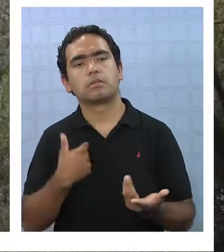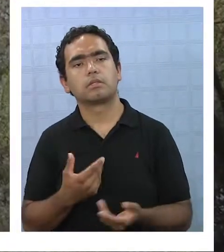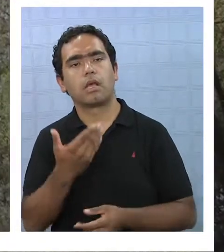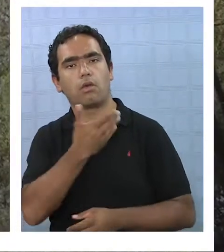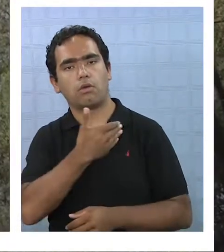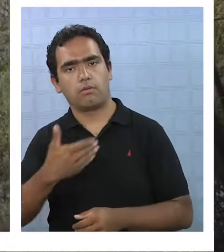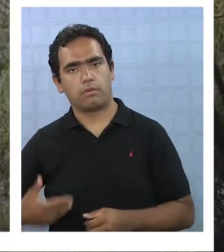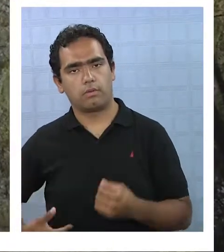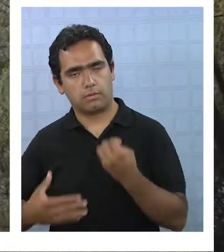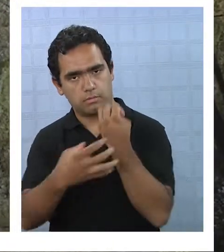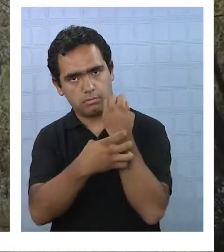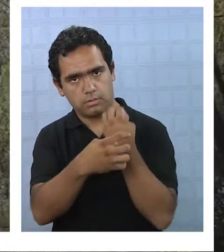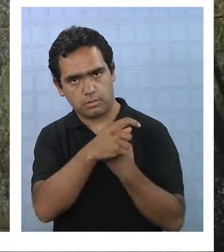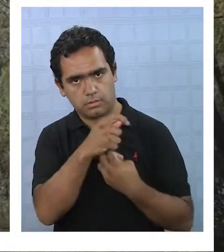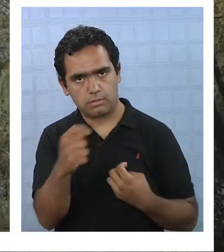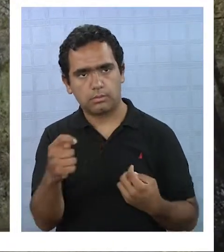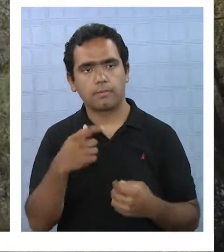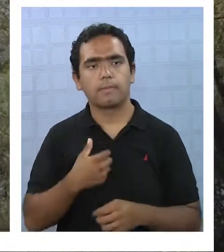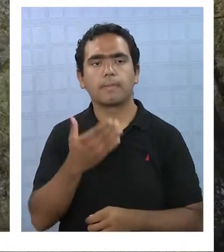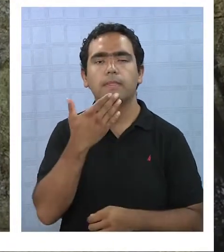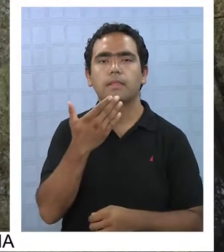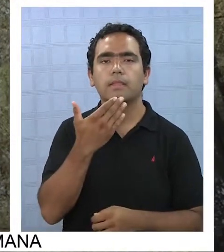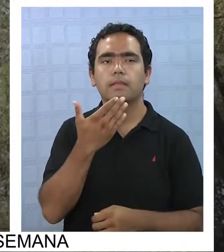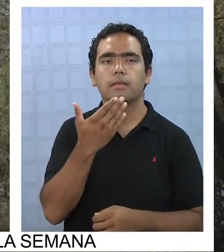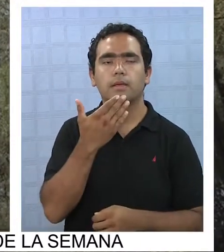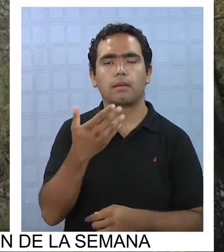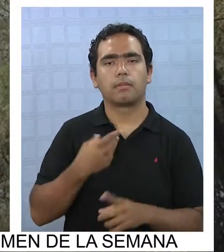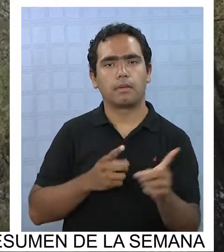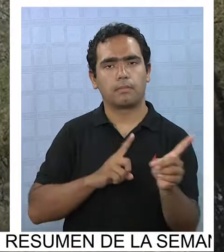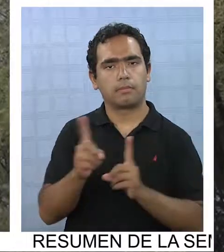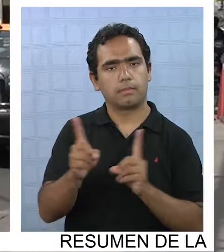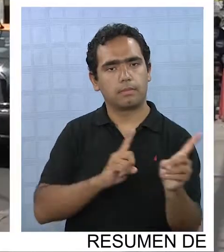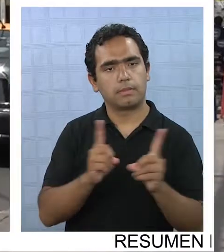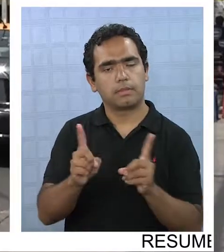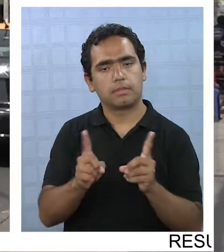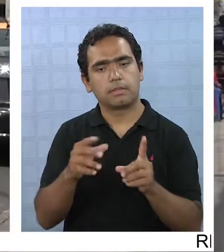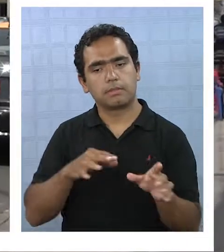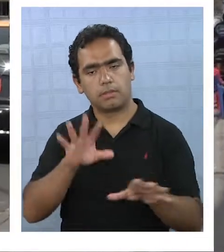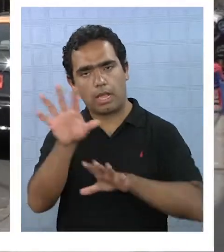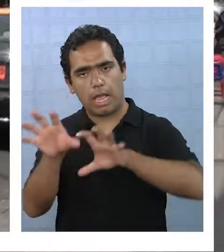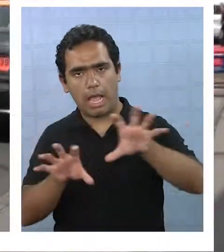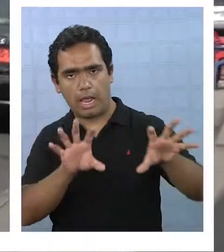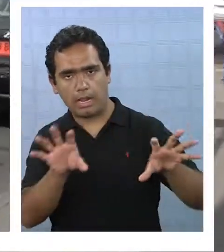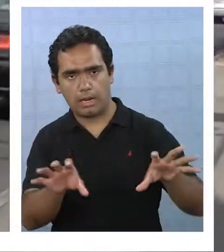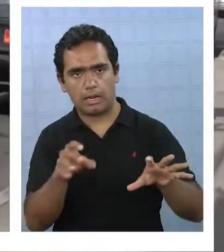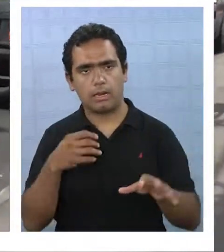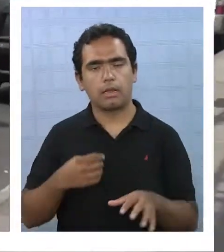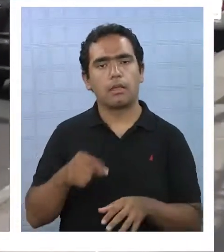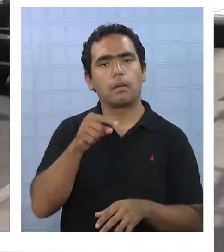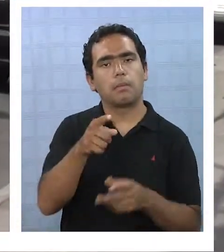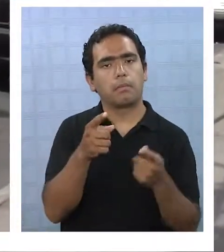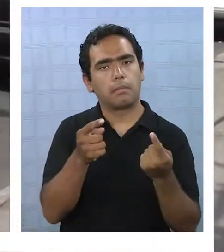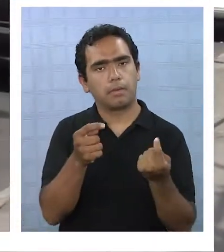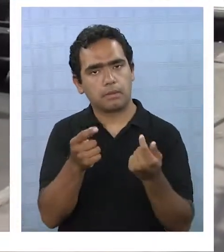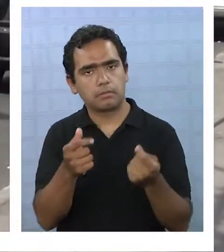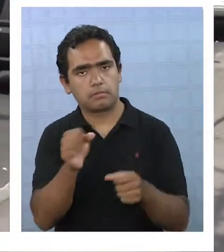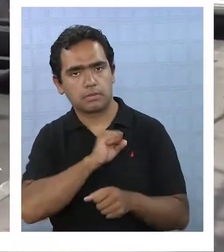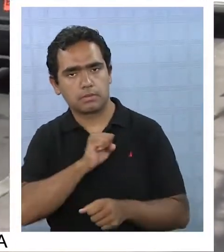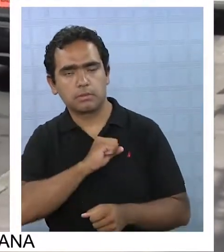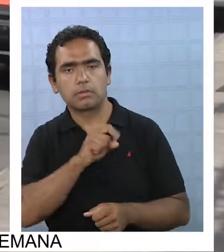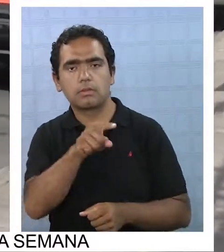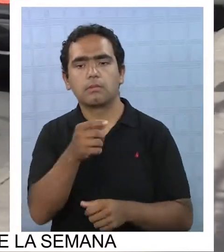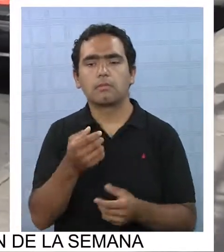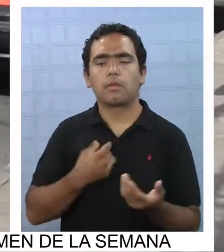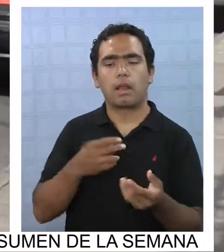regionales, como la administración de áreas metropolitanas conformadas por dos o más comunas, para elaborar planes de